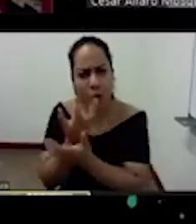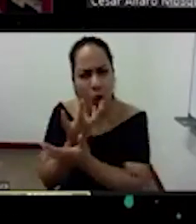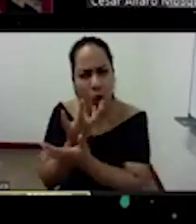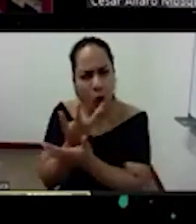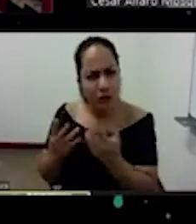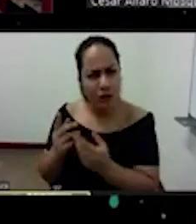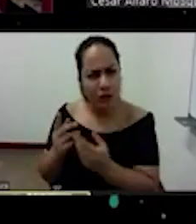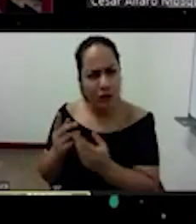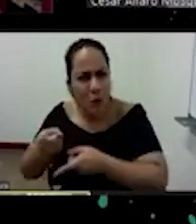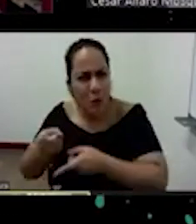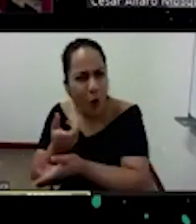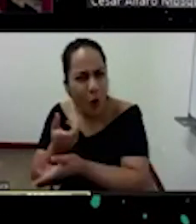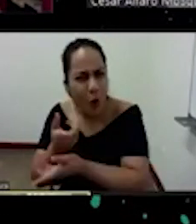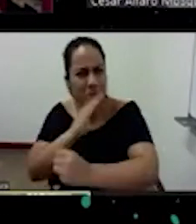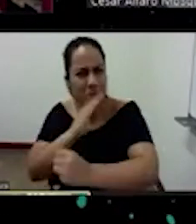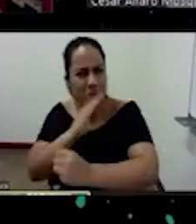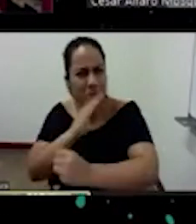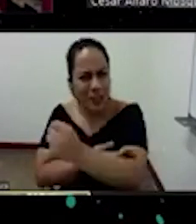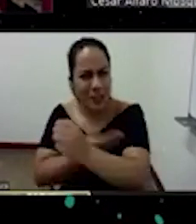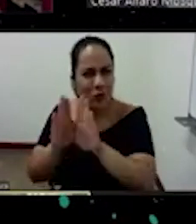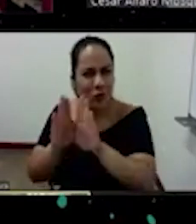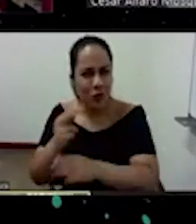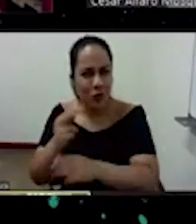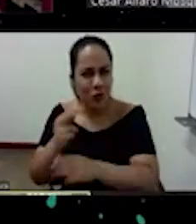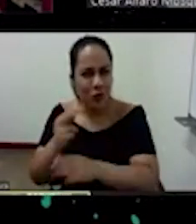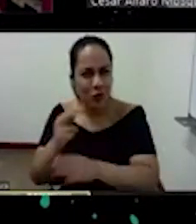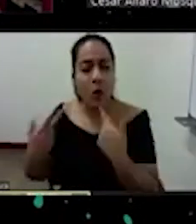senil y cómo resistirlo